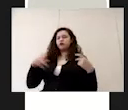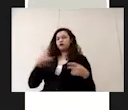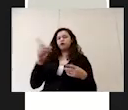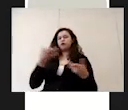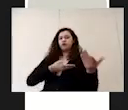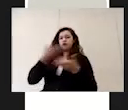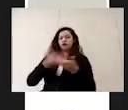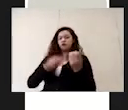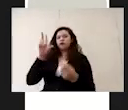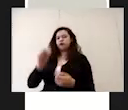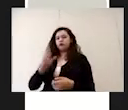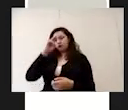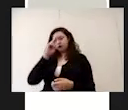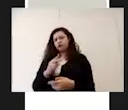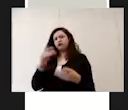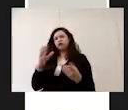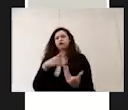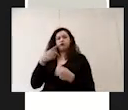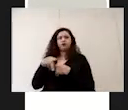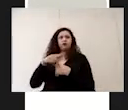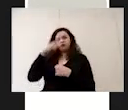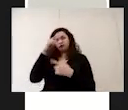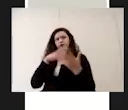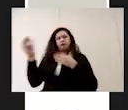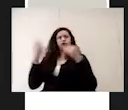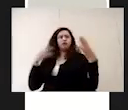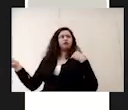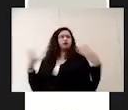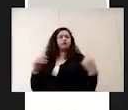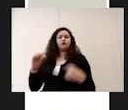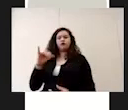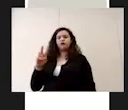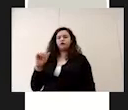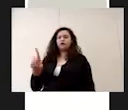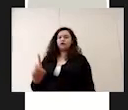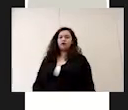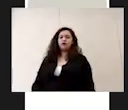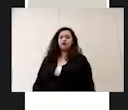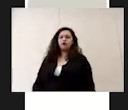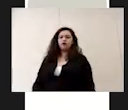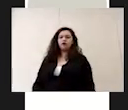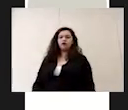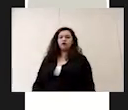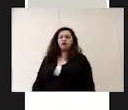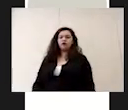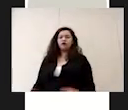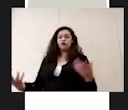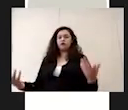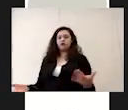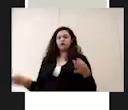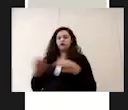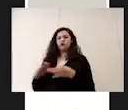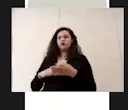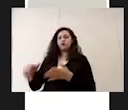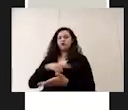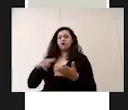porque todo esto es un factor de riesgo para la propagación del COVID-19 se debe desinfectar constantemente las zonas